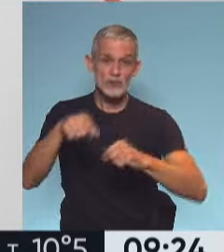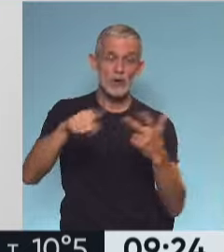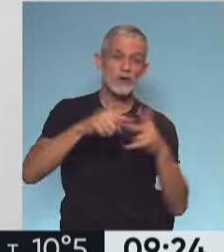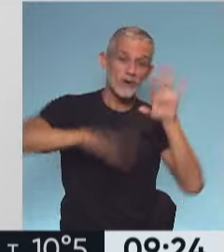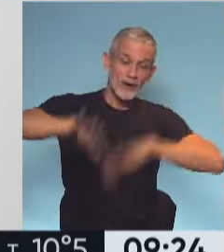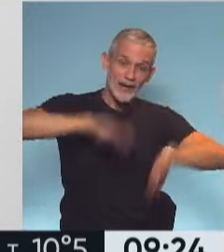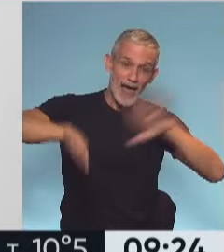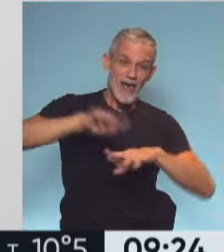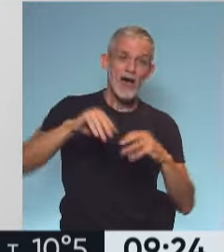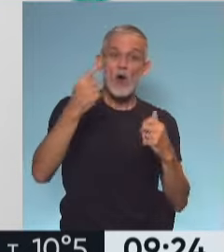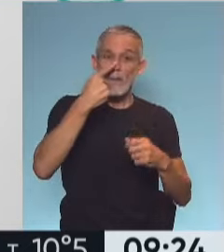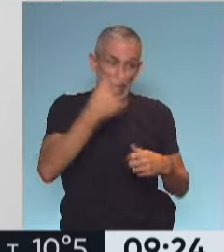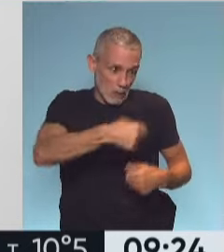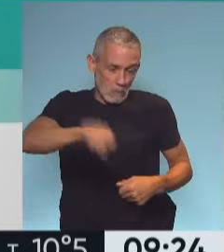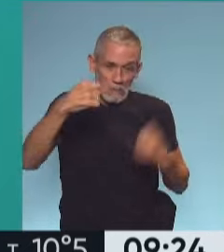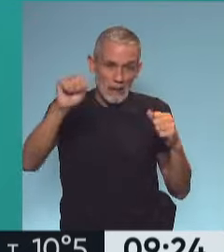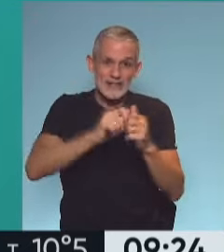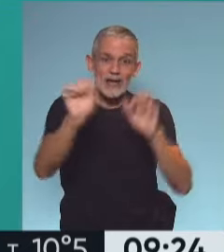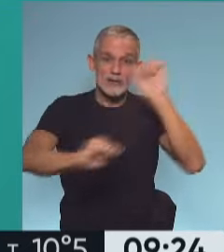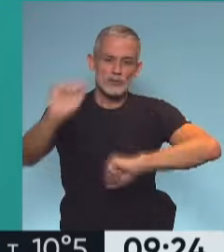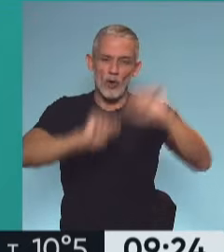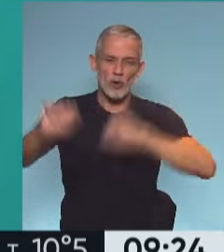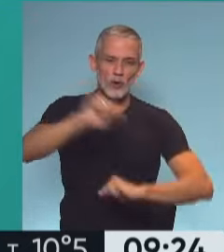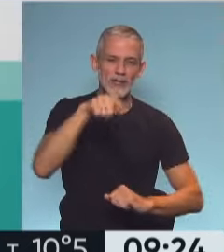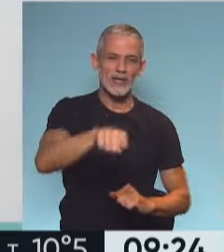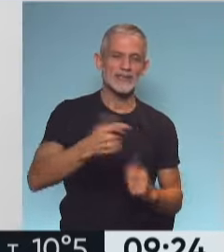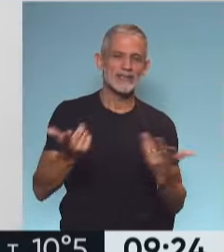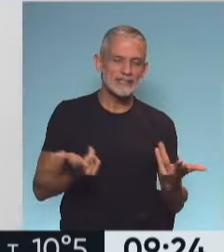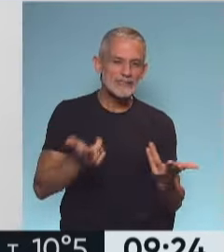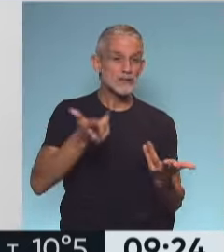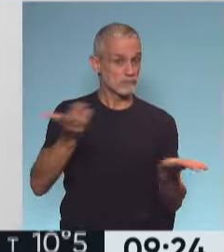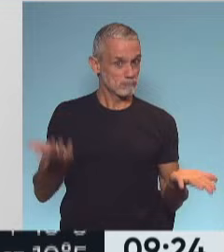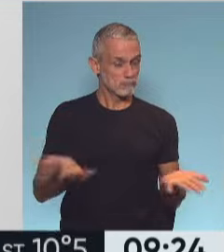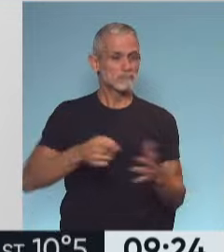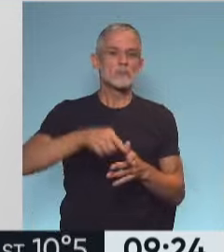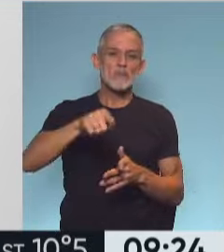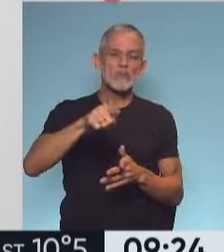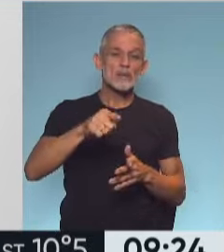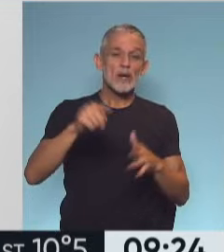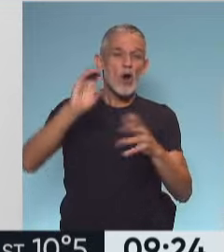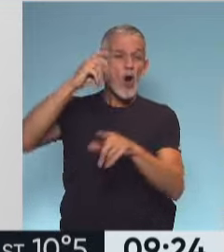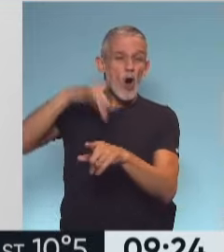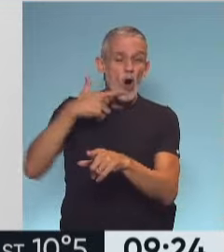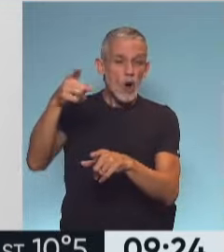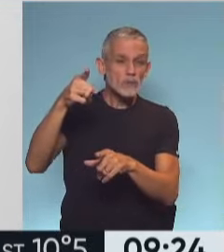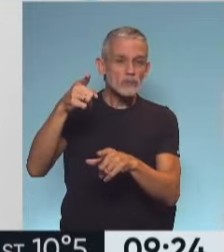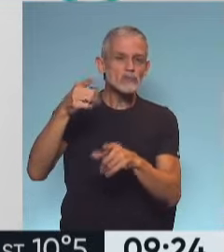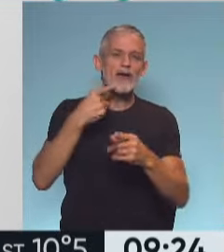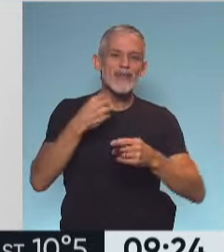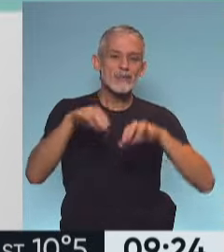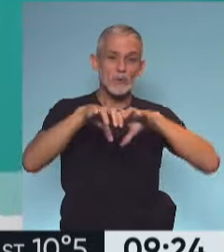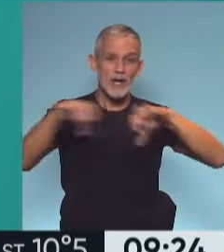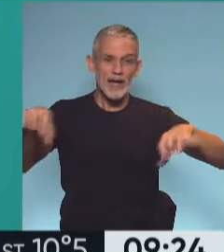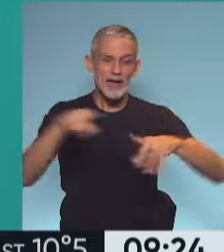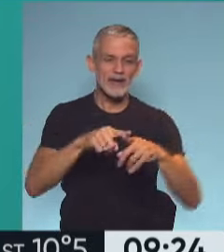nadar, pasear el perro, limpiar la casa, hacer el jardín, cualquier. la Organización Mundial de la Salud divide ejercicio